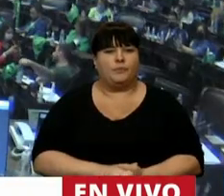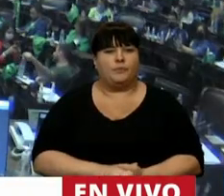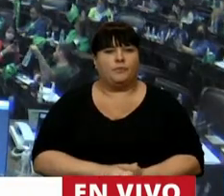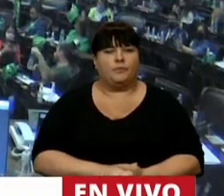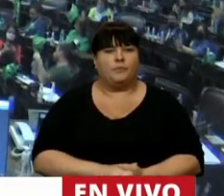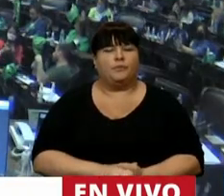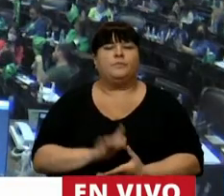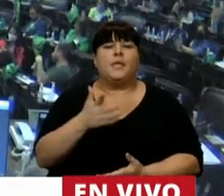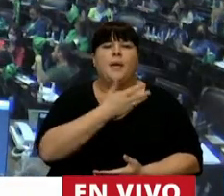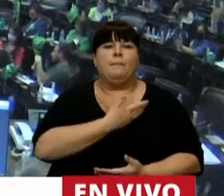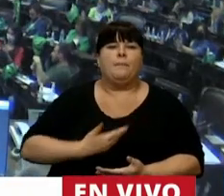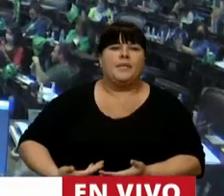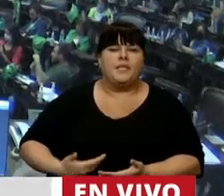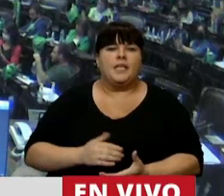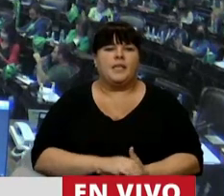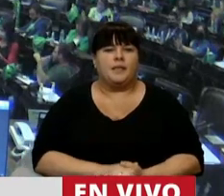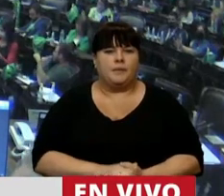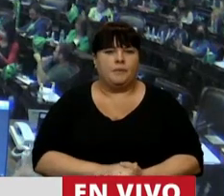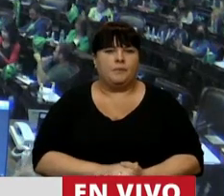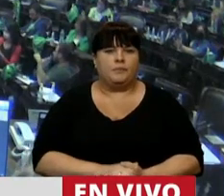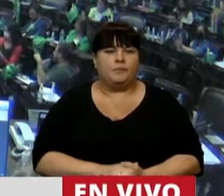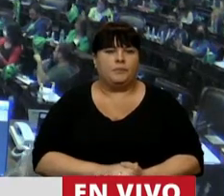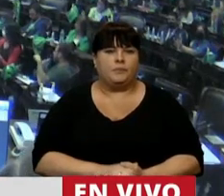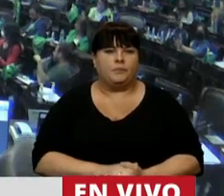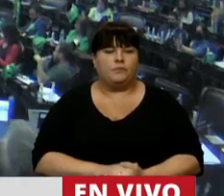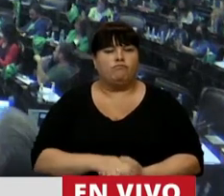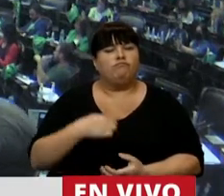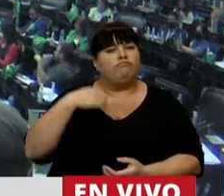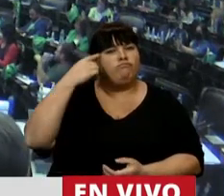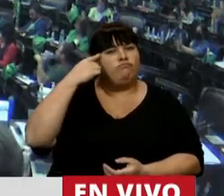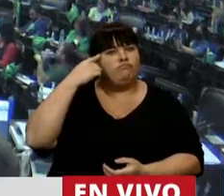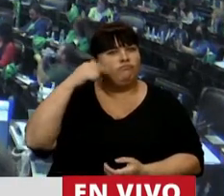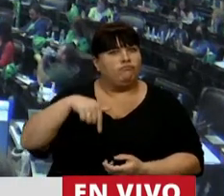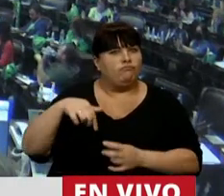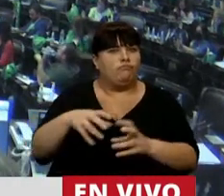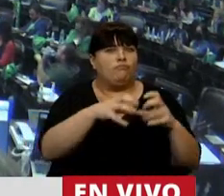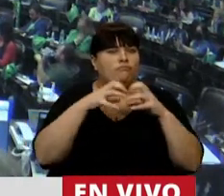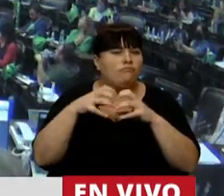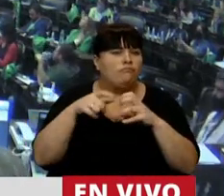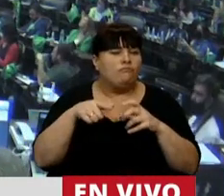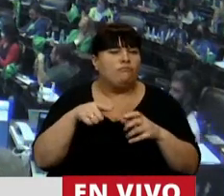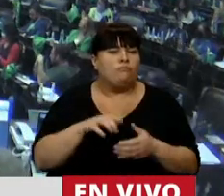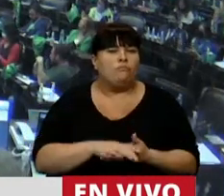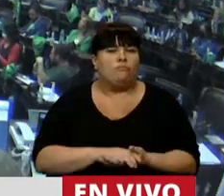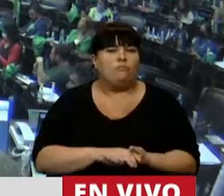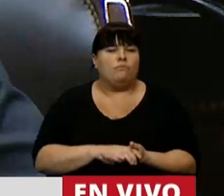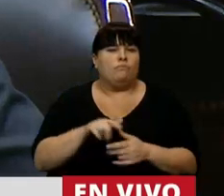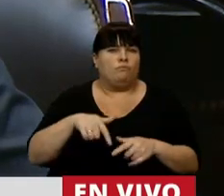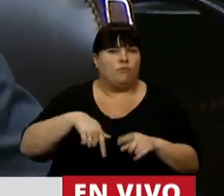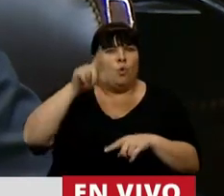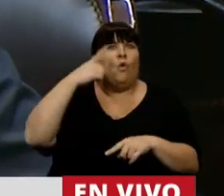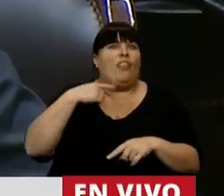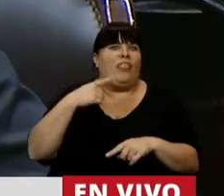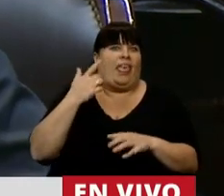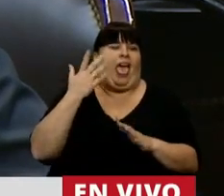Señor Presidente, creo que estamos en tratamiento en una jornada